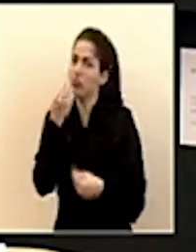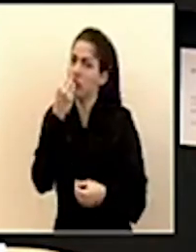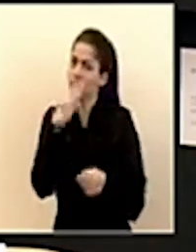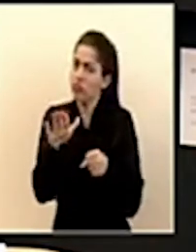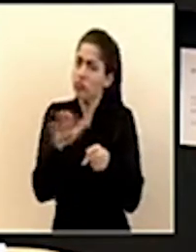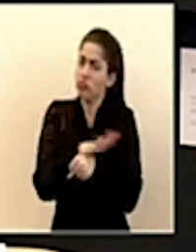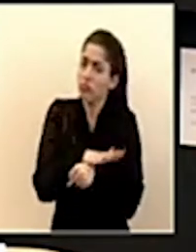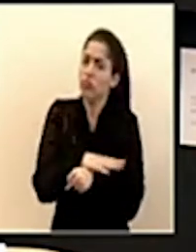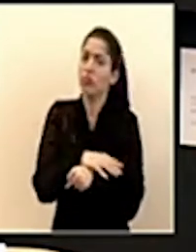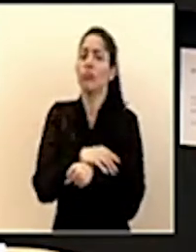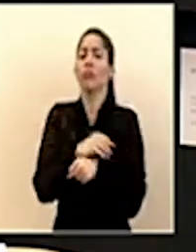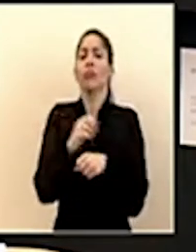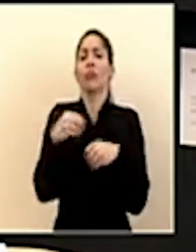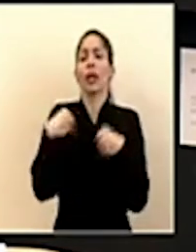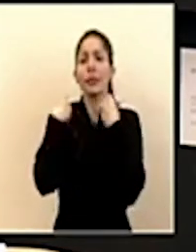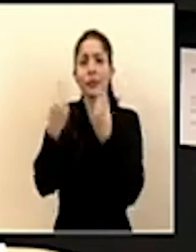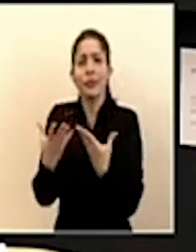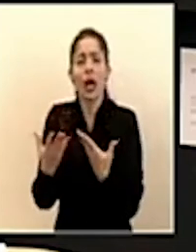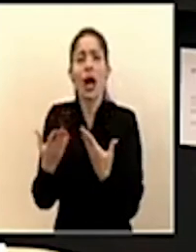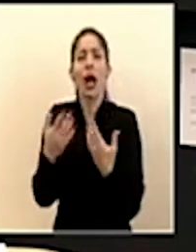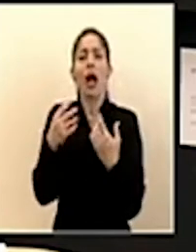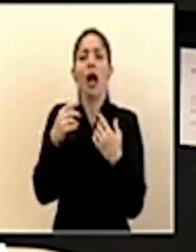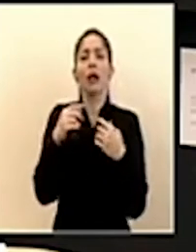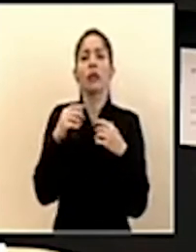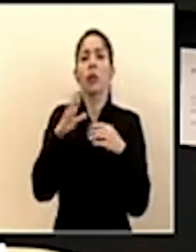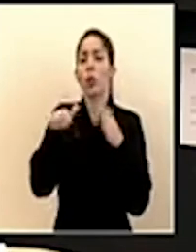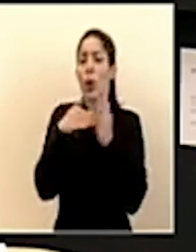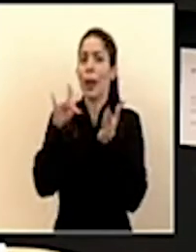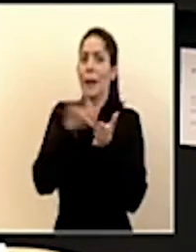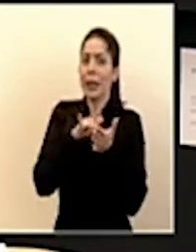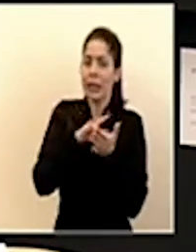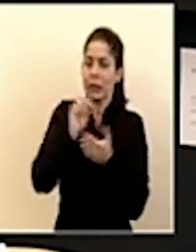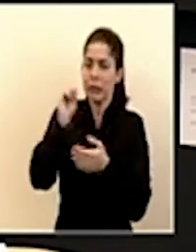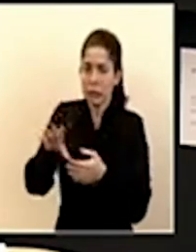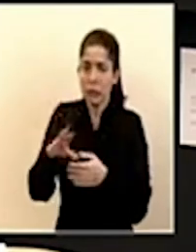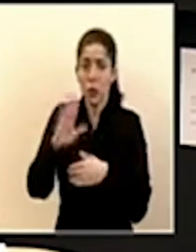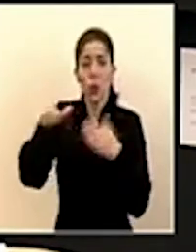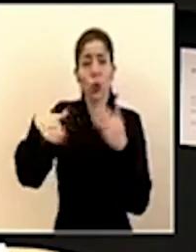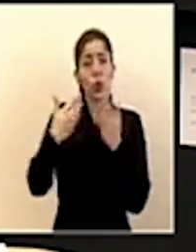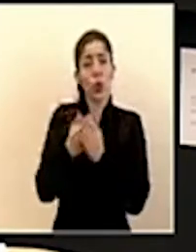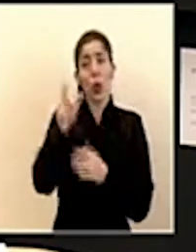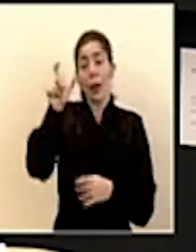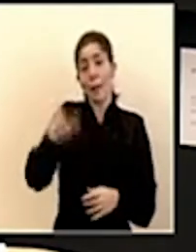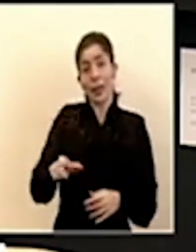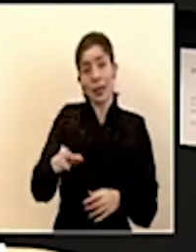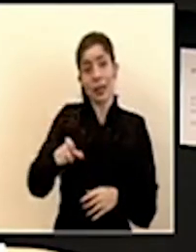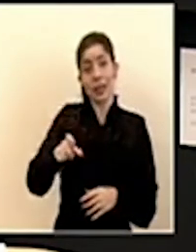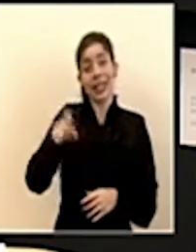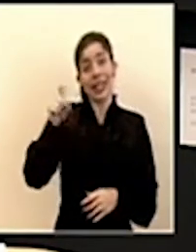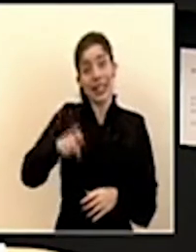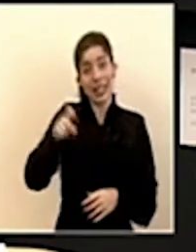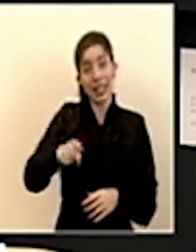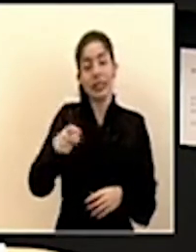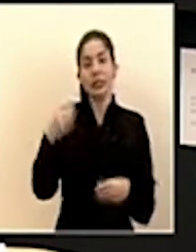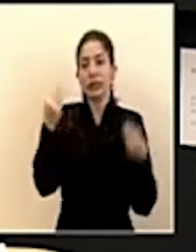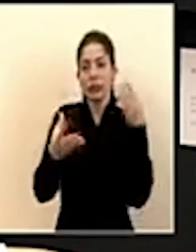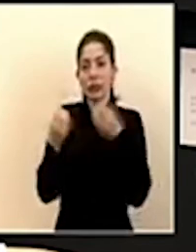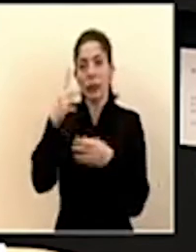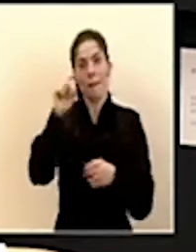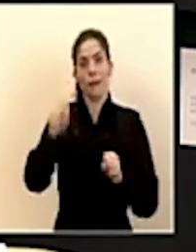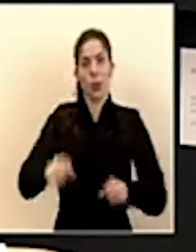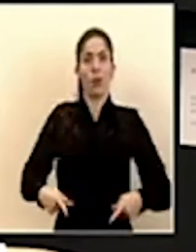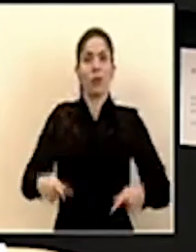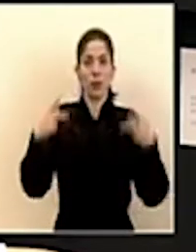que se le estén proveyendo o le estén llegando los medicamentos y todo lo que esa persona requiera para vivir